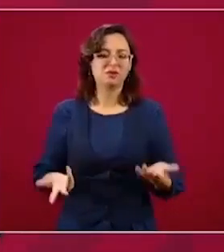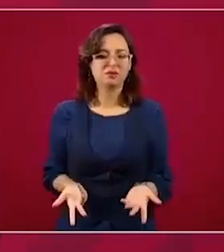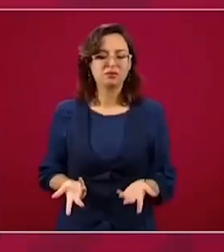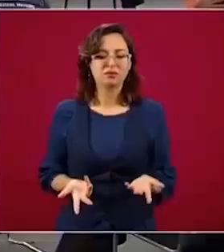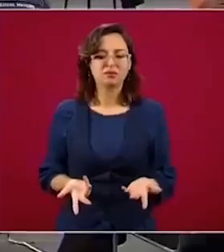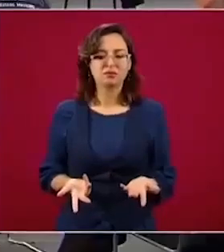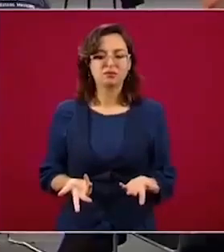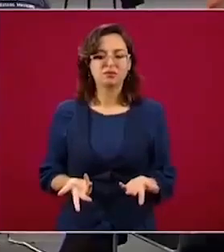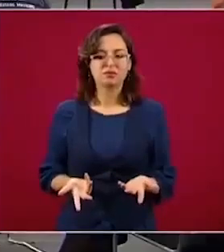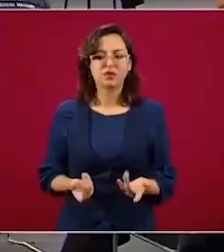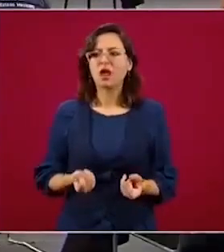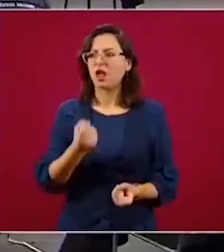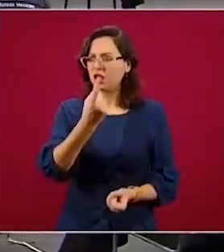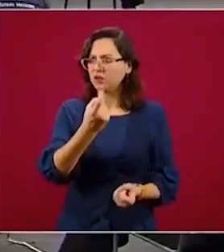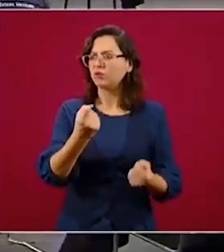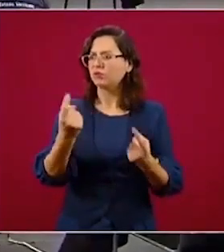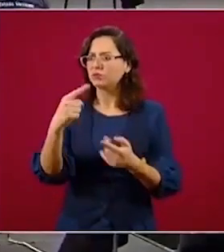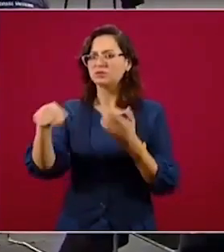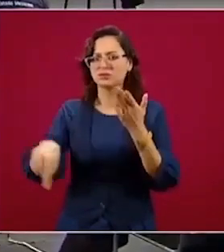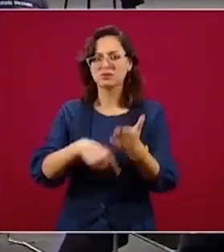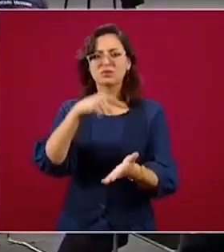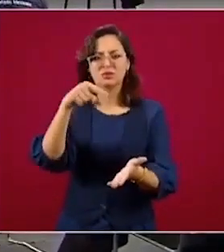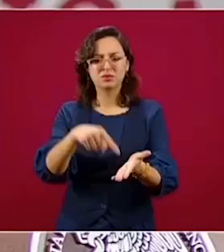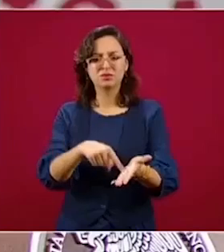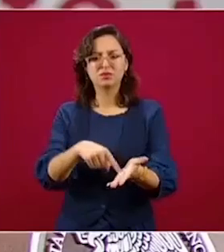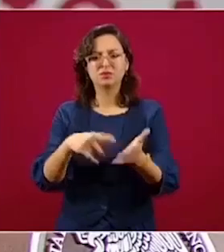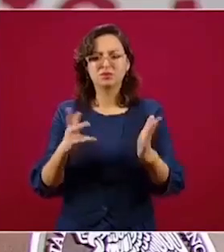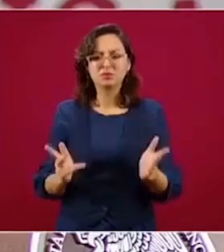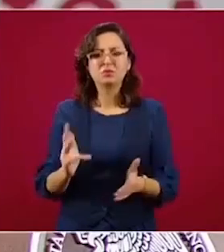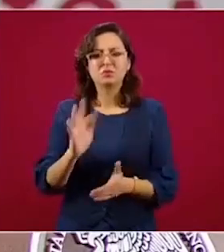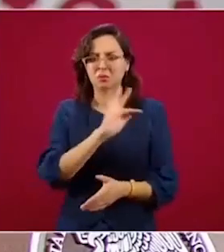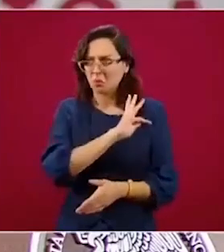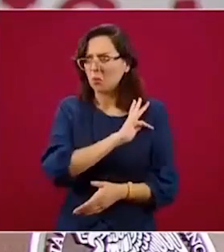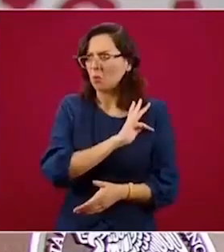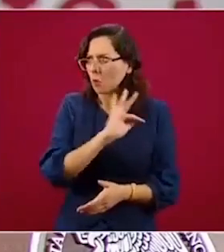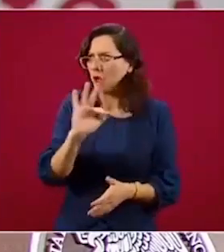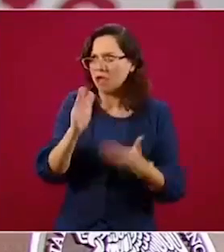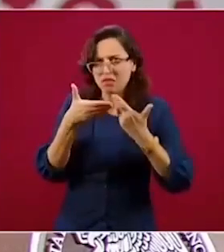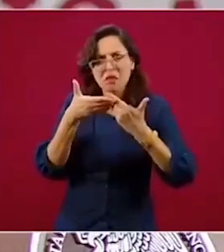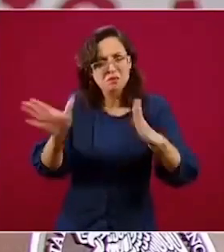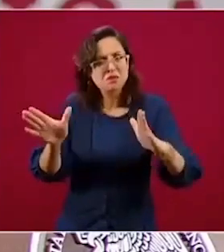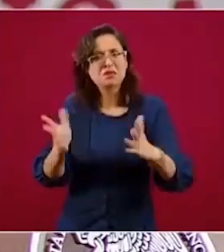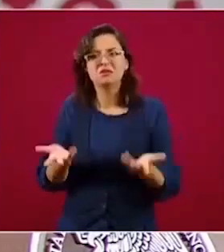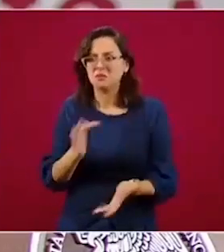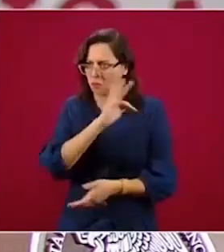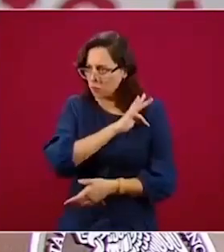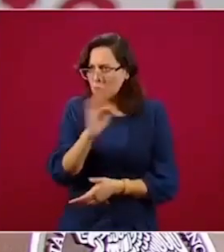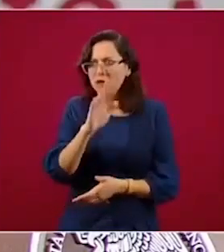se pueda, de acuerdo a las proyecciones, reiniciar.